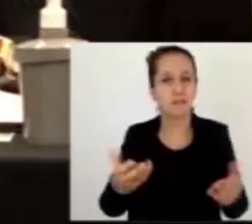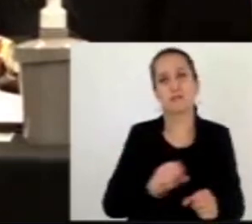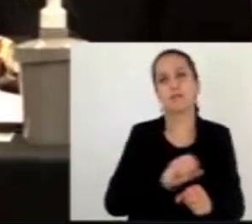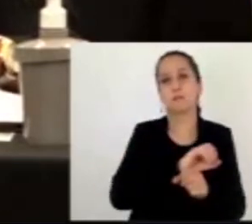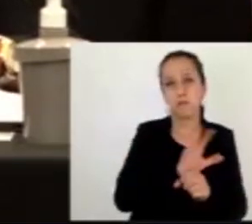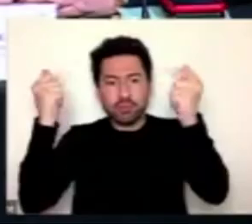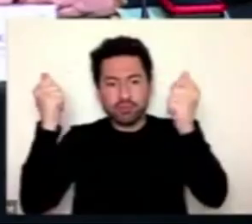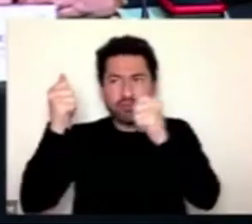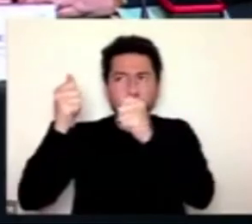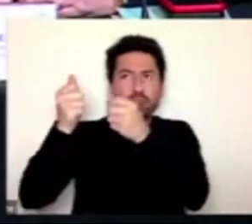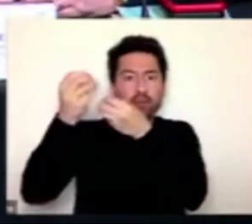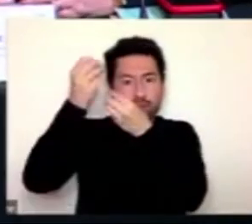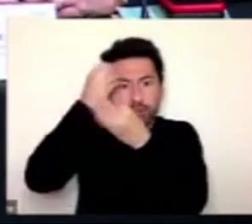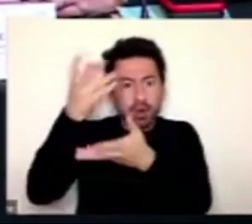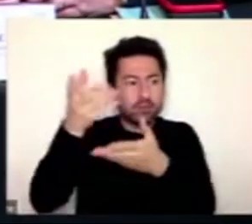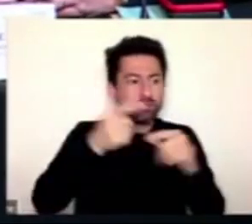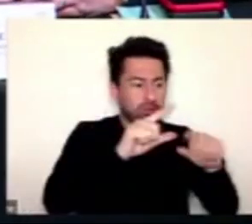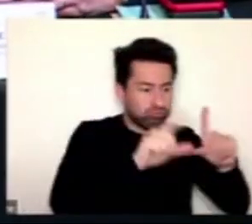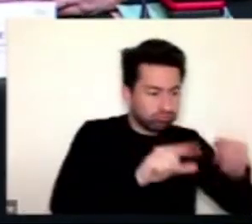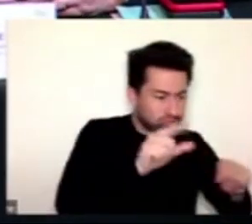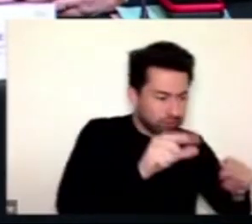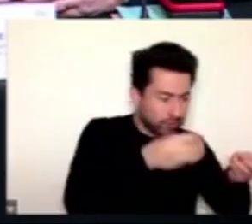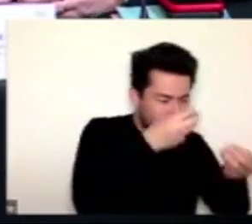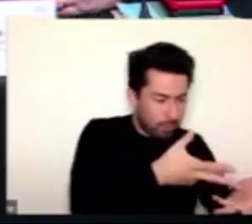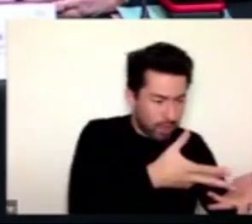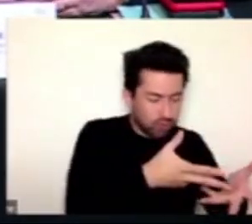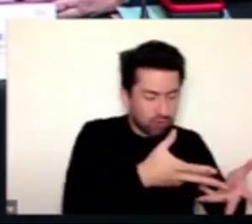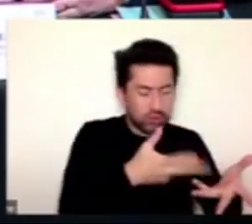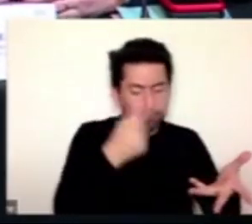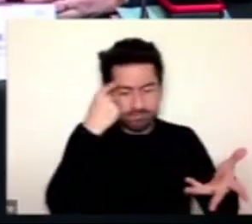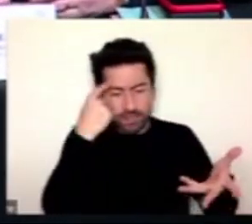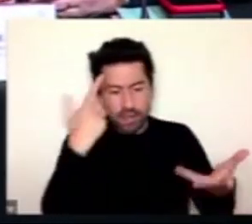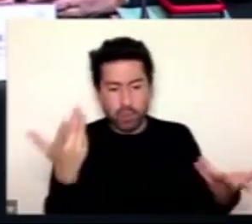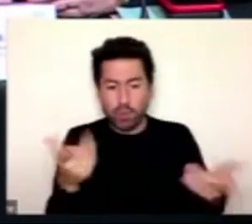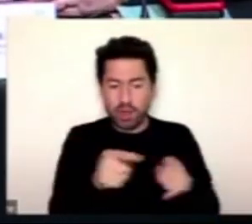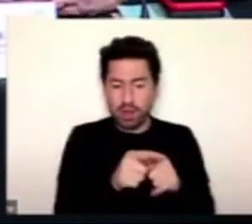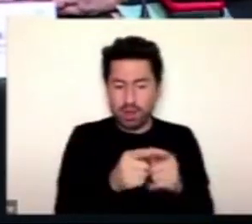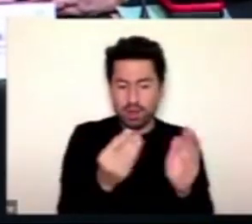elementos que también nos explica esto. Marcos Medina, Noticias 12.